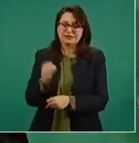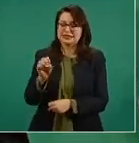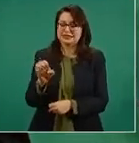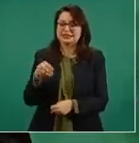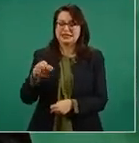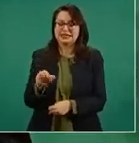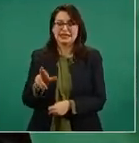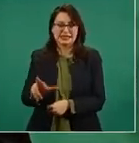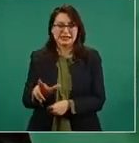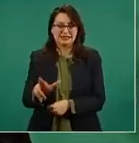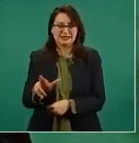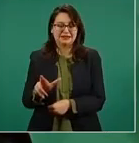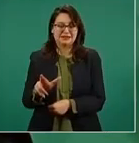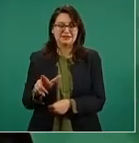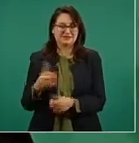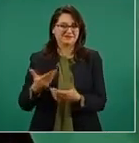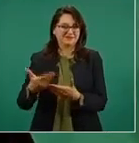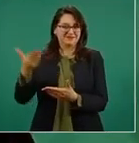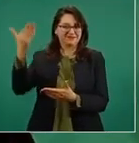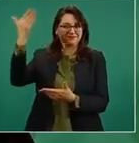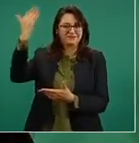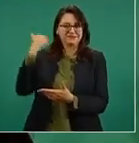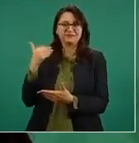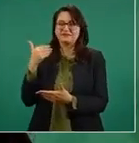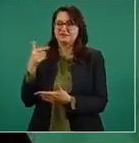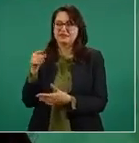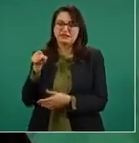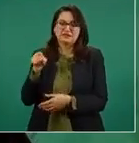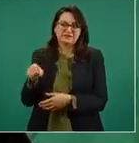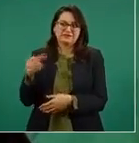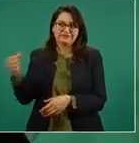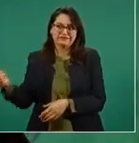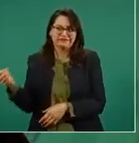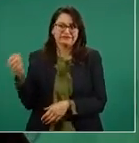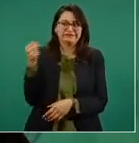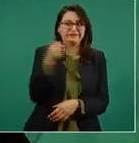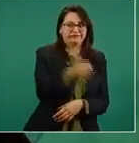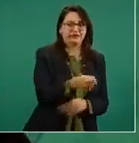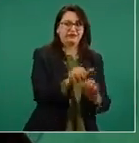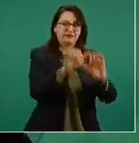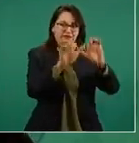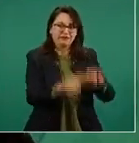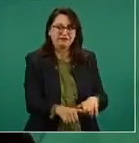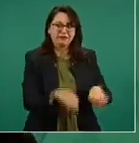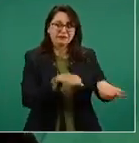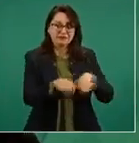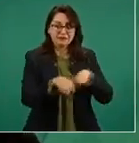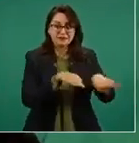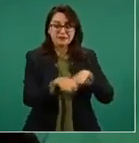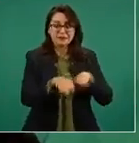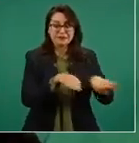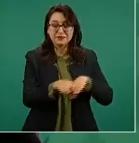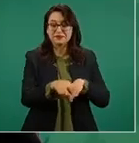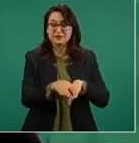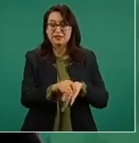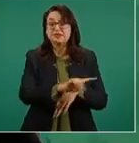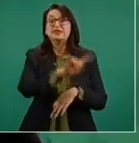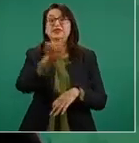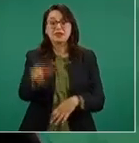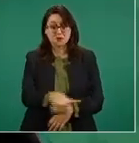directiva de la empresa. Y esa misma empresa,